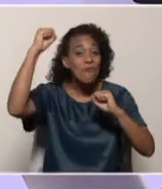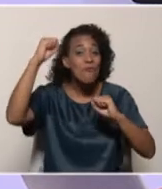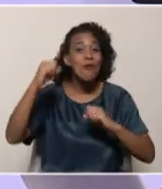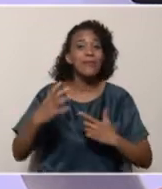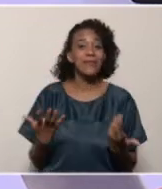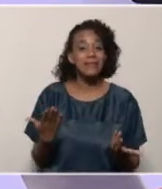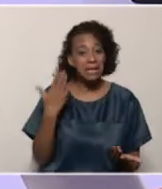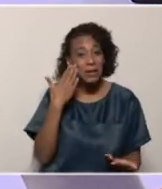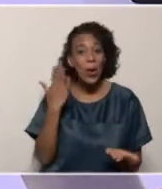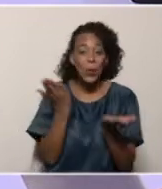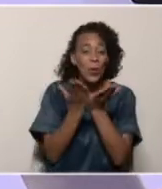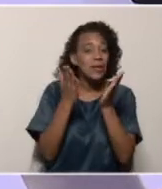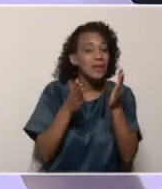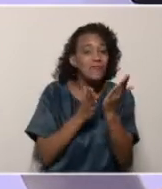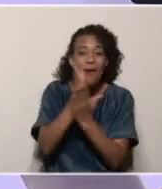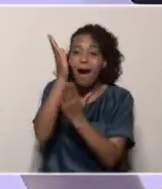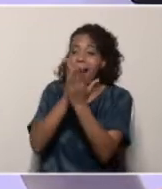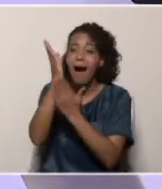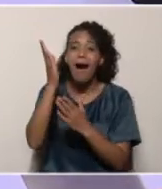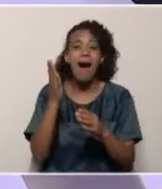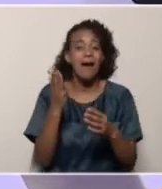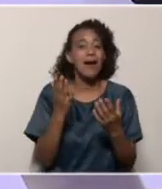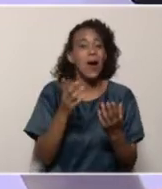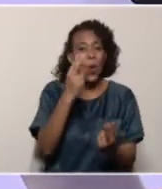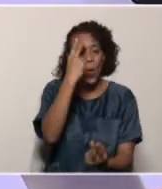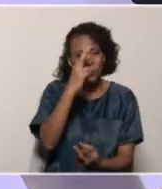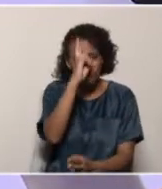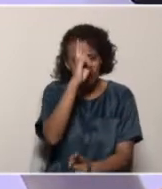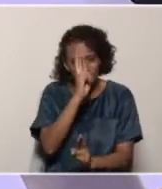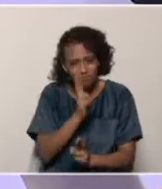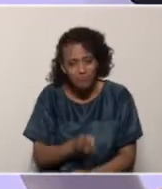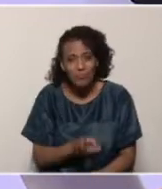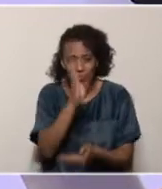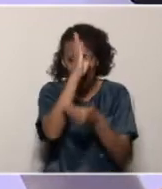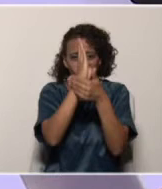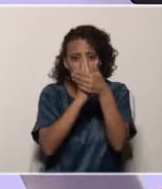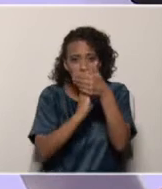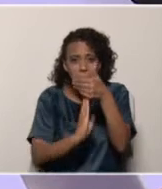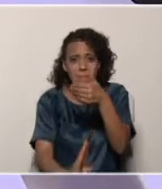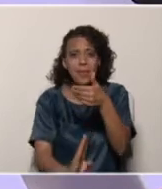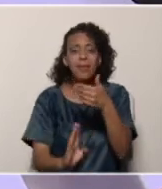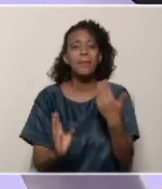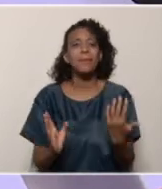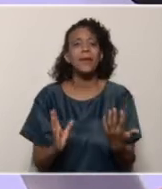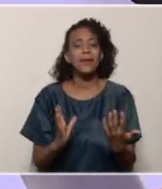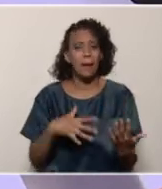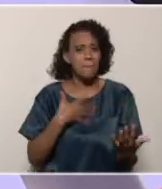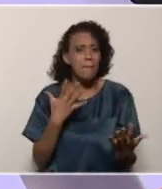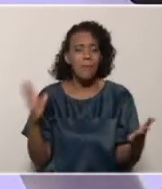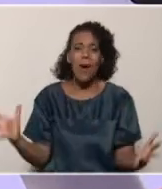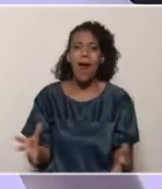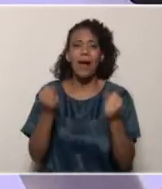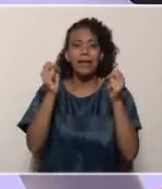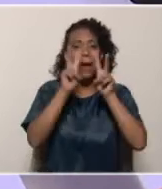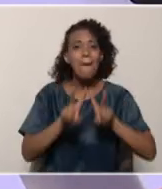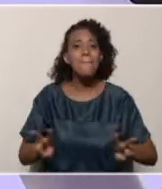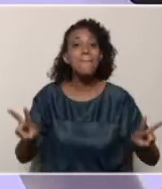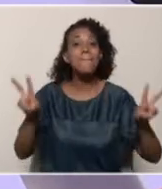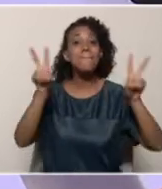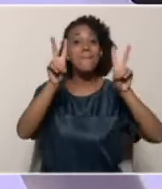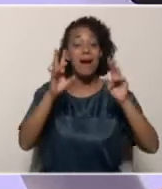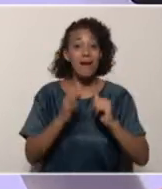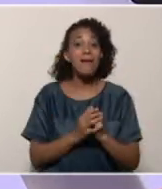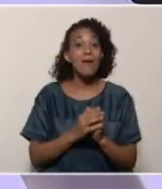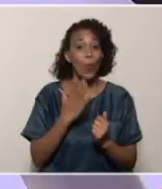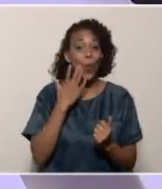salimos, estudiamos, salimos a trabajar honradamente y que de alguna manera nosotros lo que tenemos es que rescatar eso que de alguna